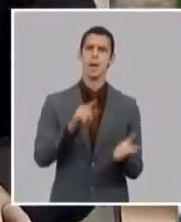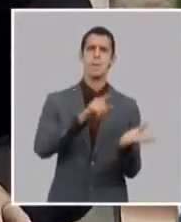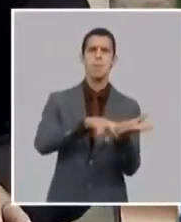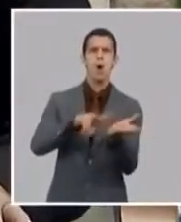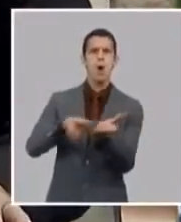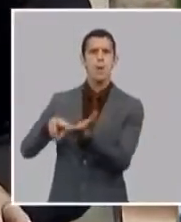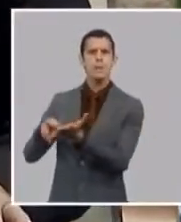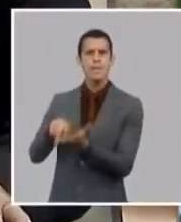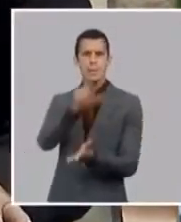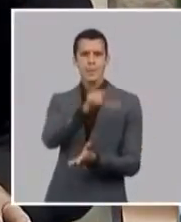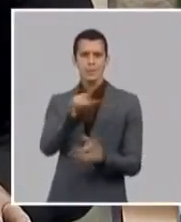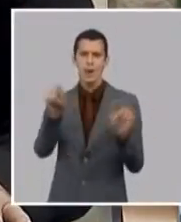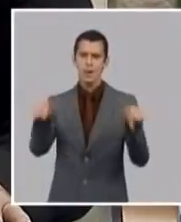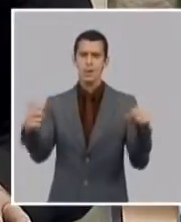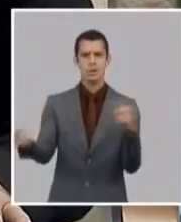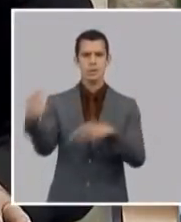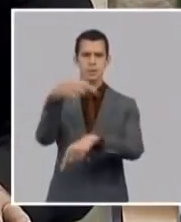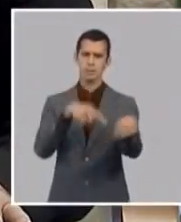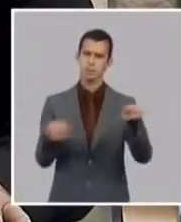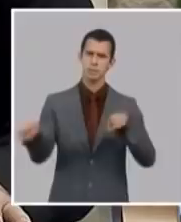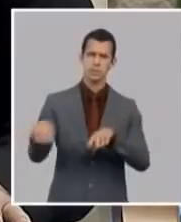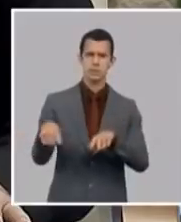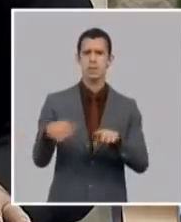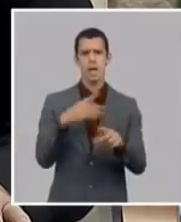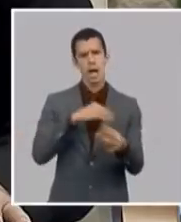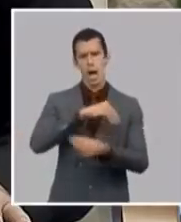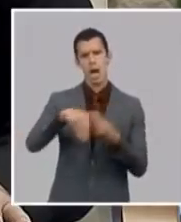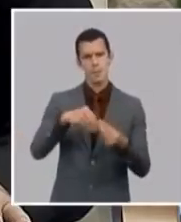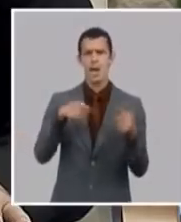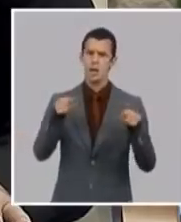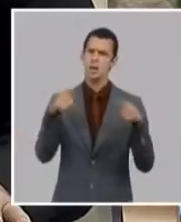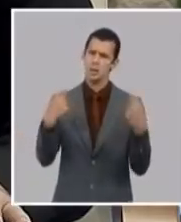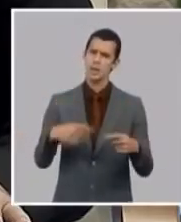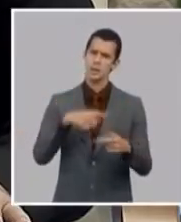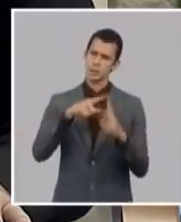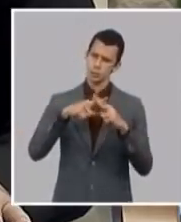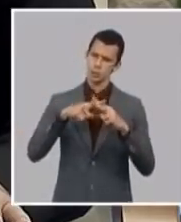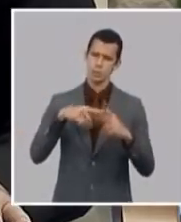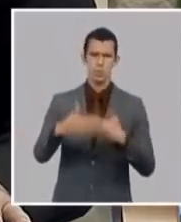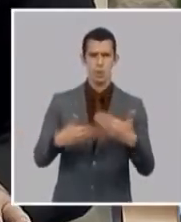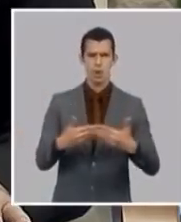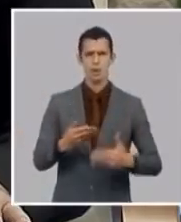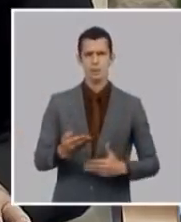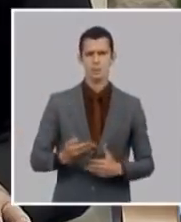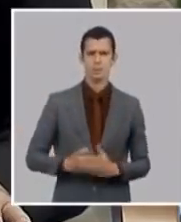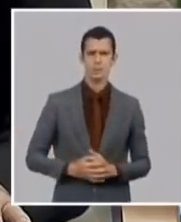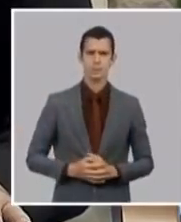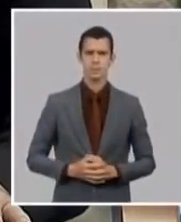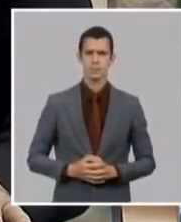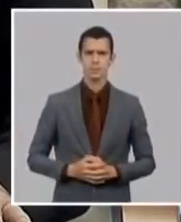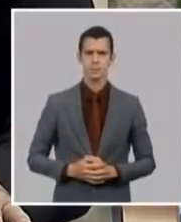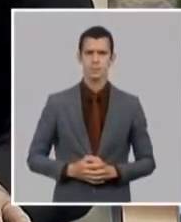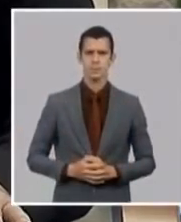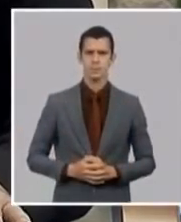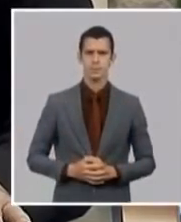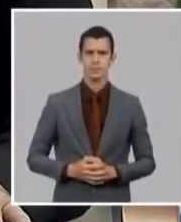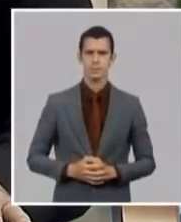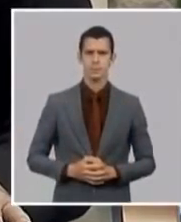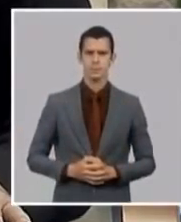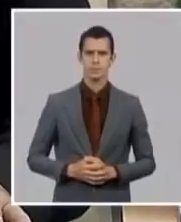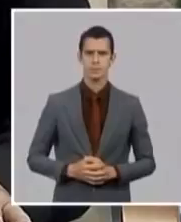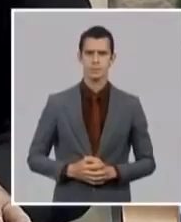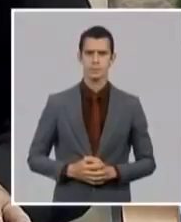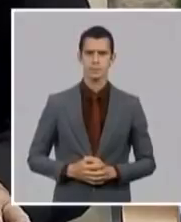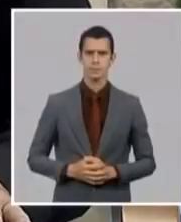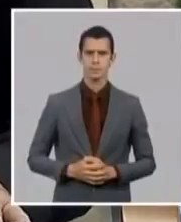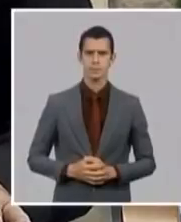provincia y es un fenómeno que tenemos que solucionar ahora existe y nosotros la